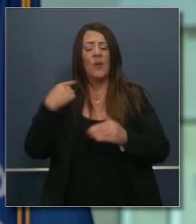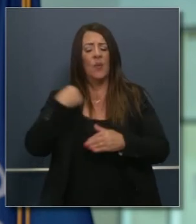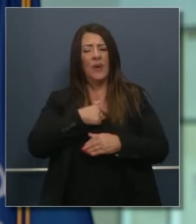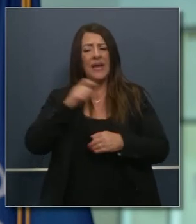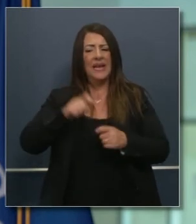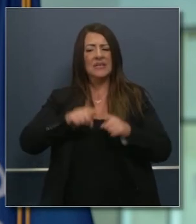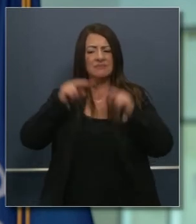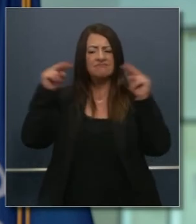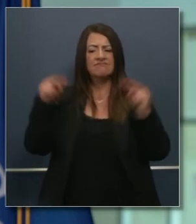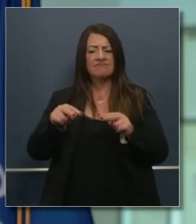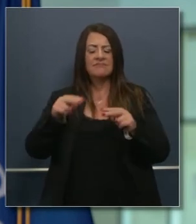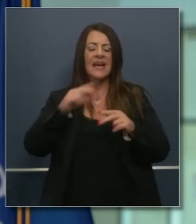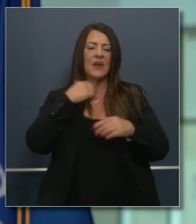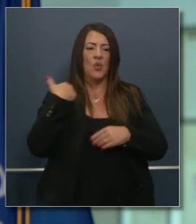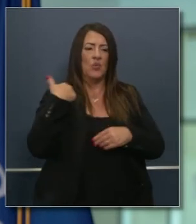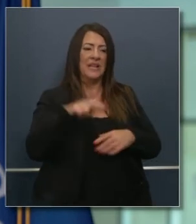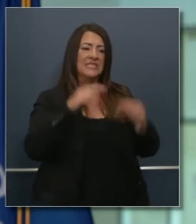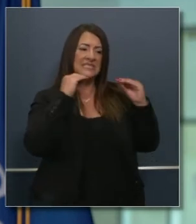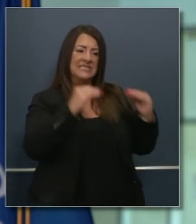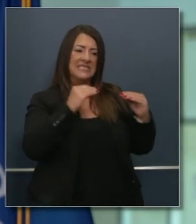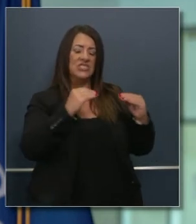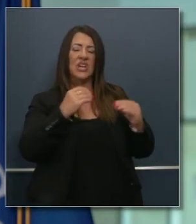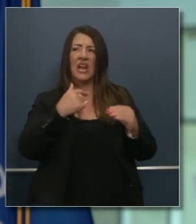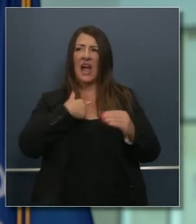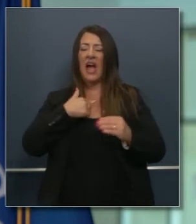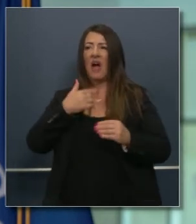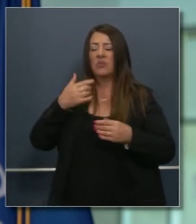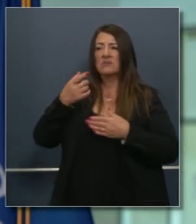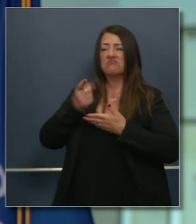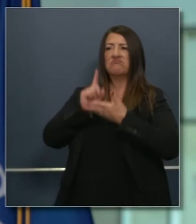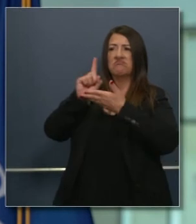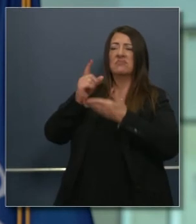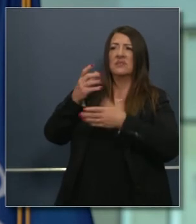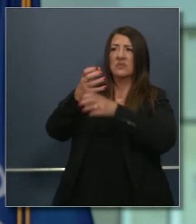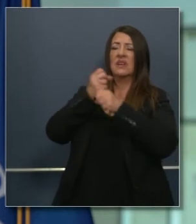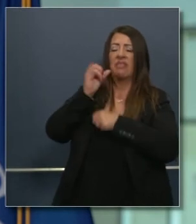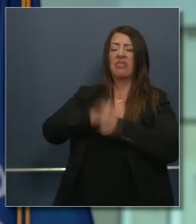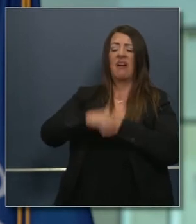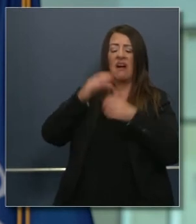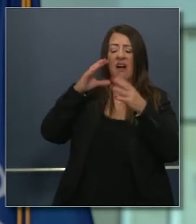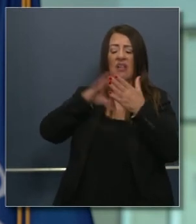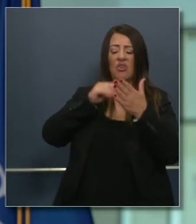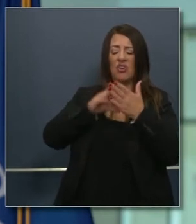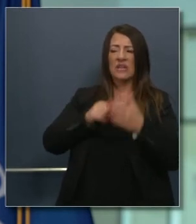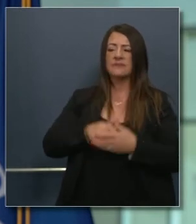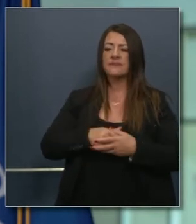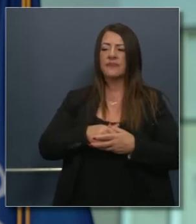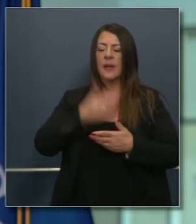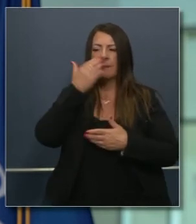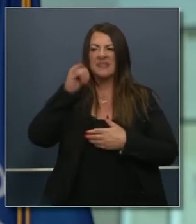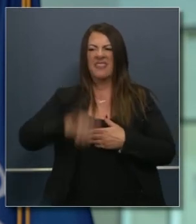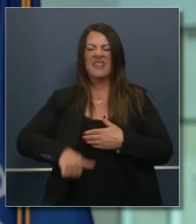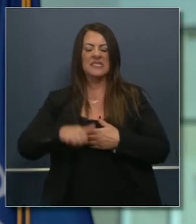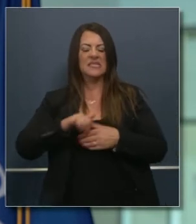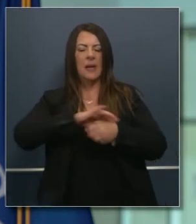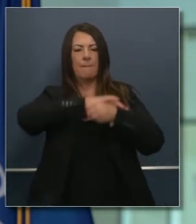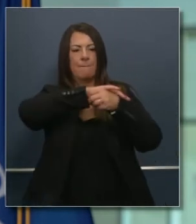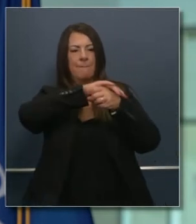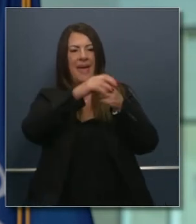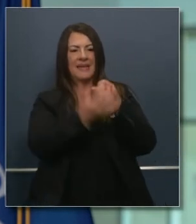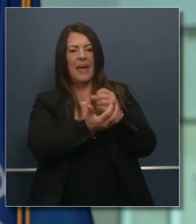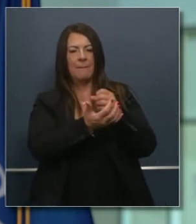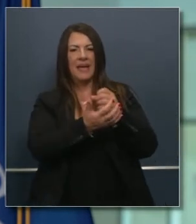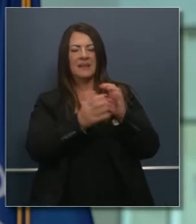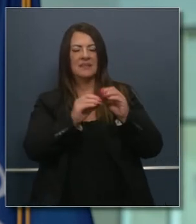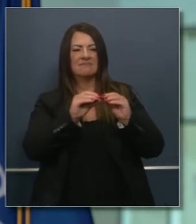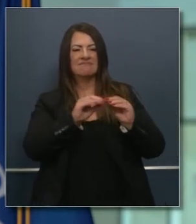al menos a nivel de enseñanzas religiosas que se me presentaron a mí y durante esta pandemia pues veo